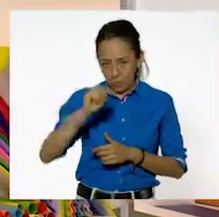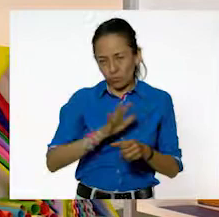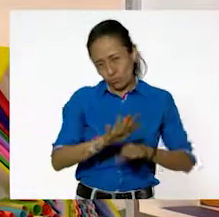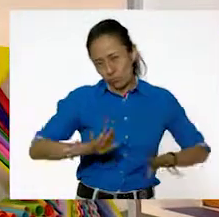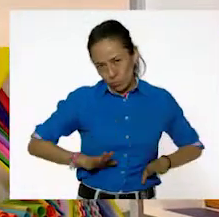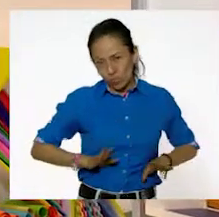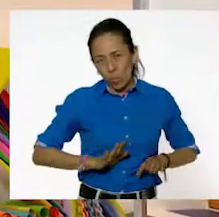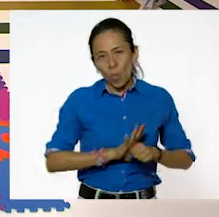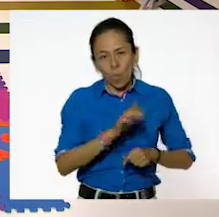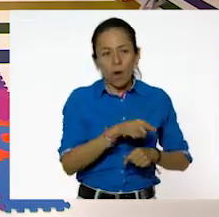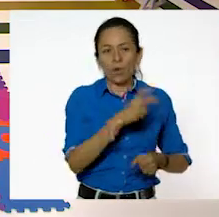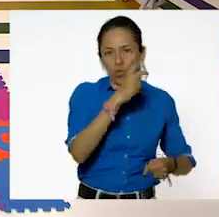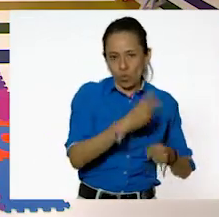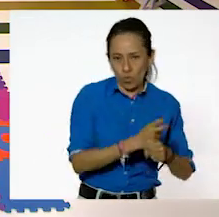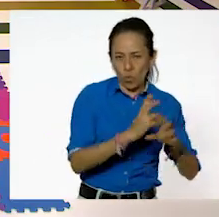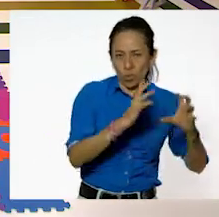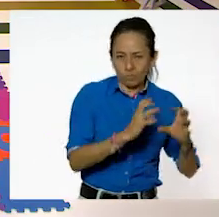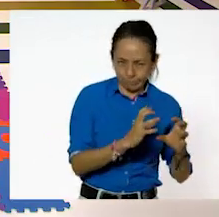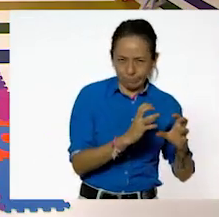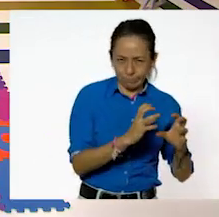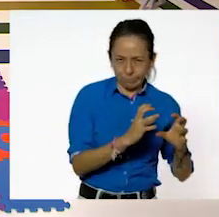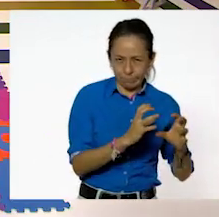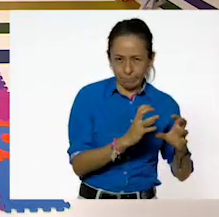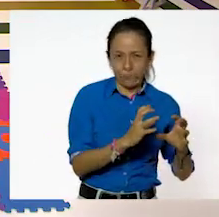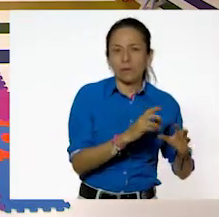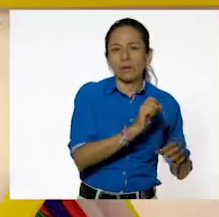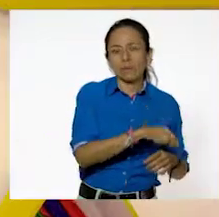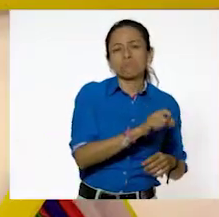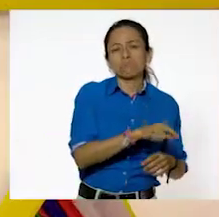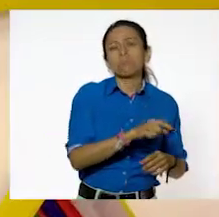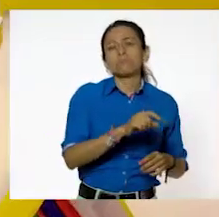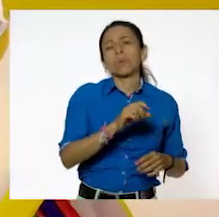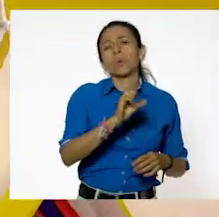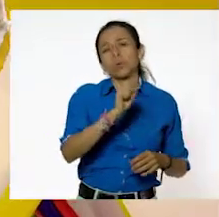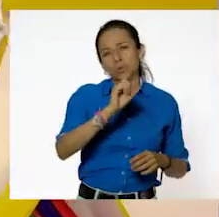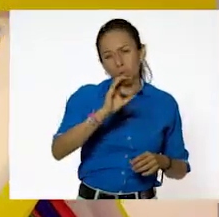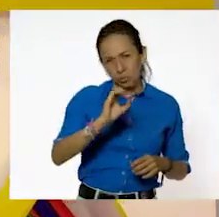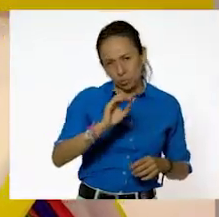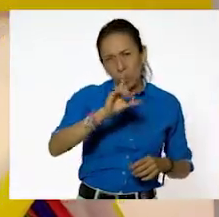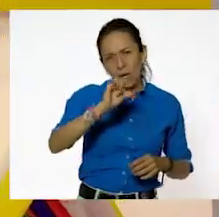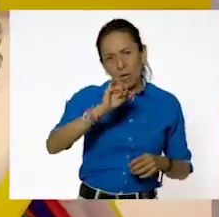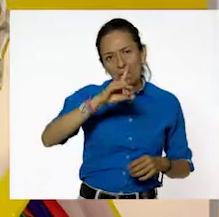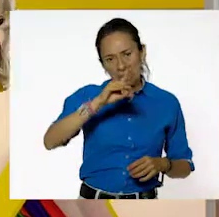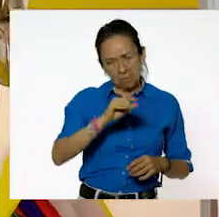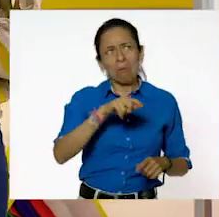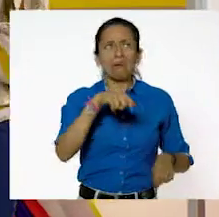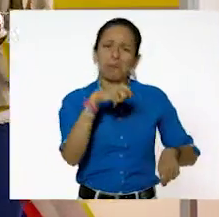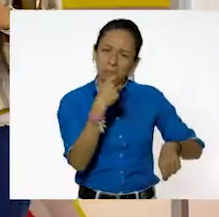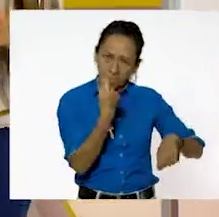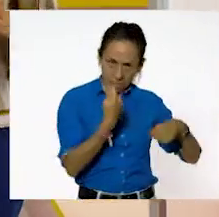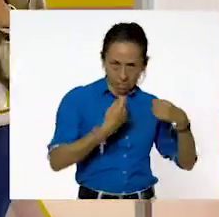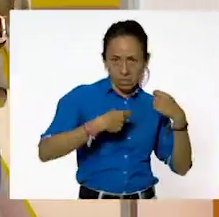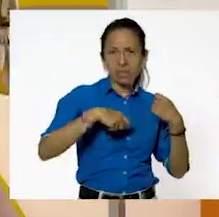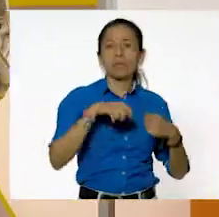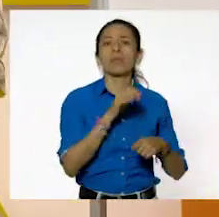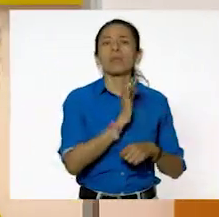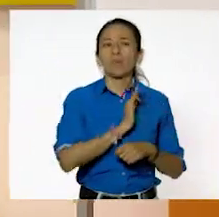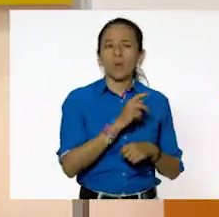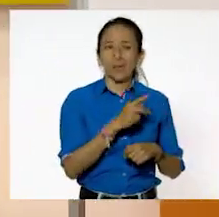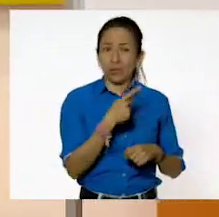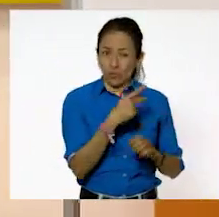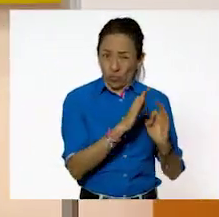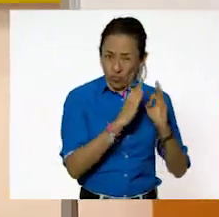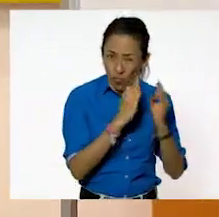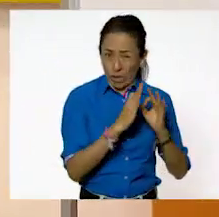presenta cierta rigidez. Que también puede ser flexible. Y que es muy difícil de cambiar su forma.